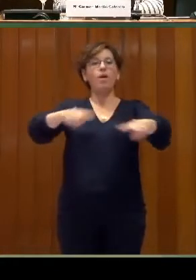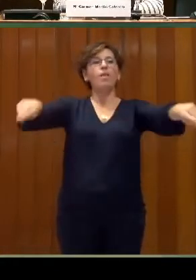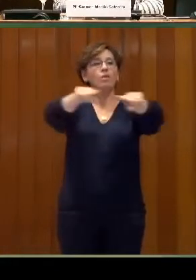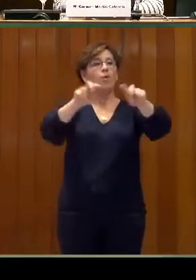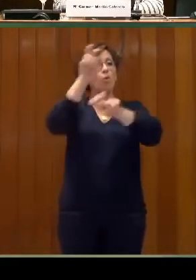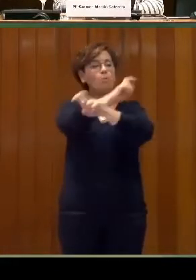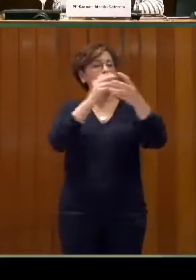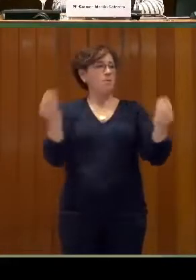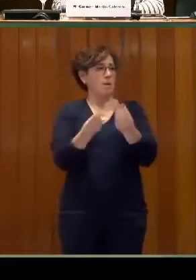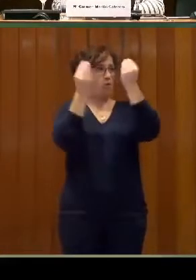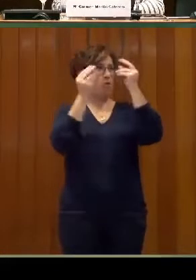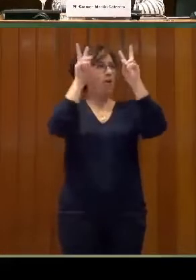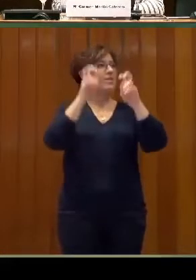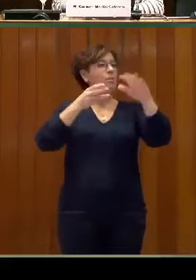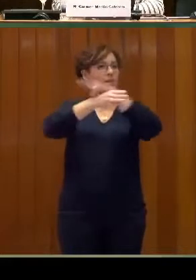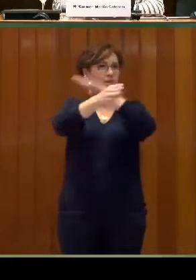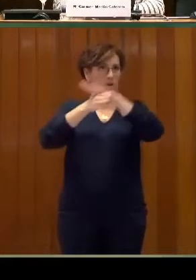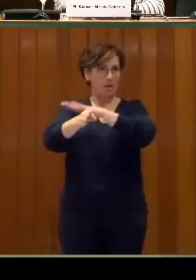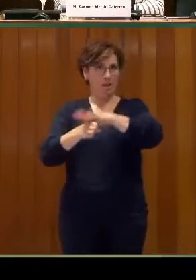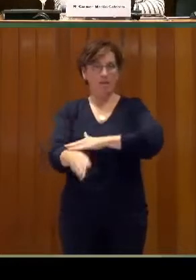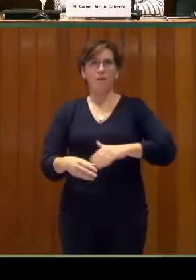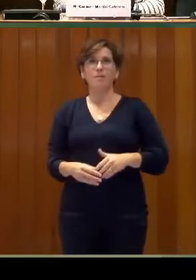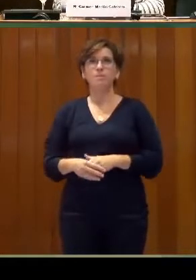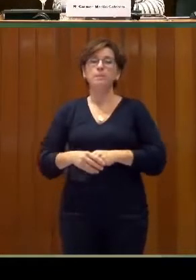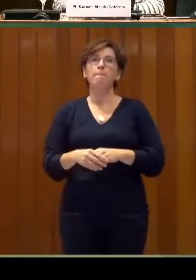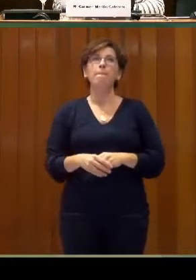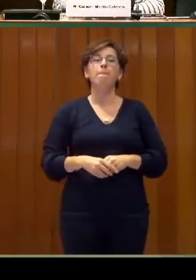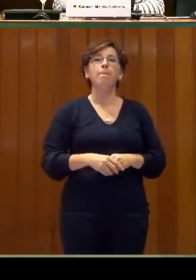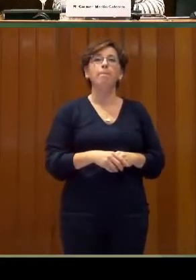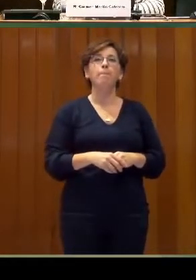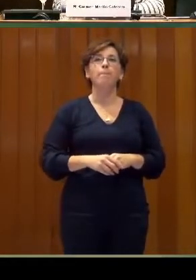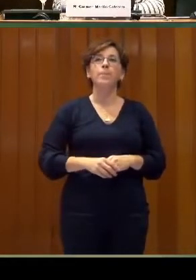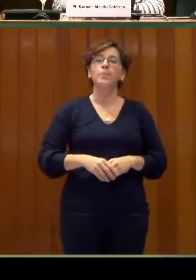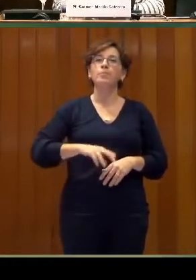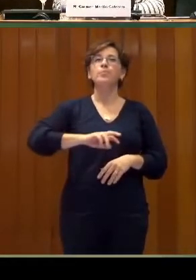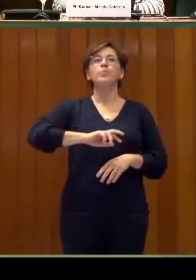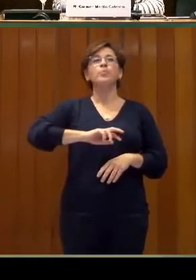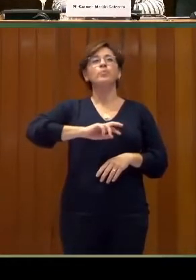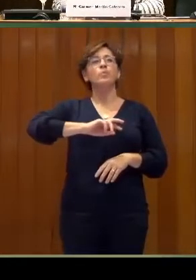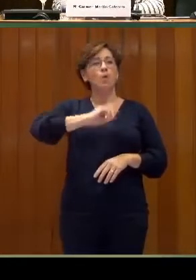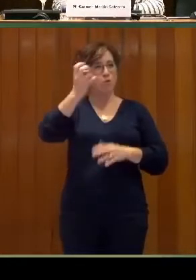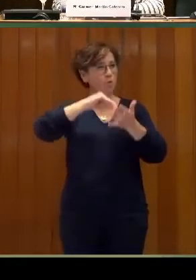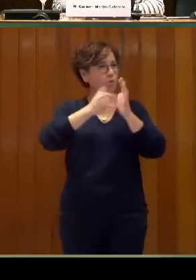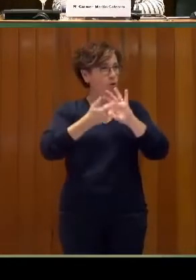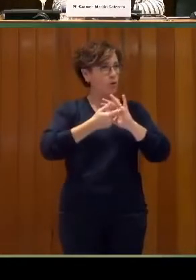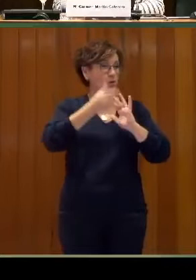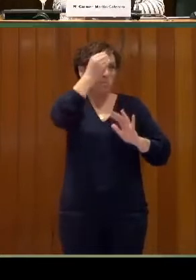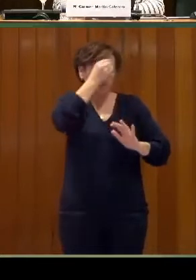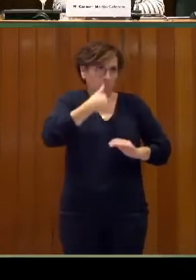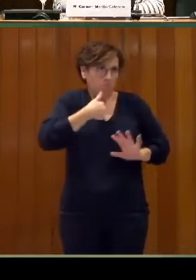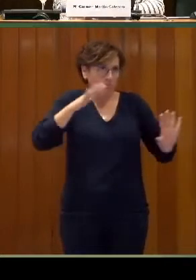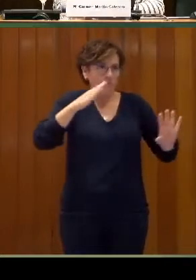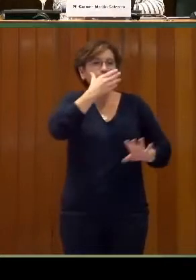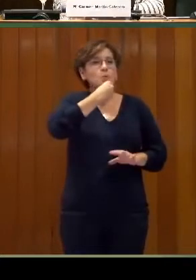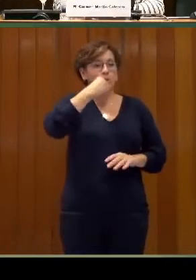aspectos de accesibilidad. Otro proyecto también yo creo que muy bonito es uno que hemos hecho